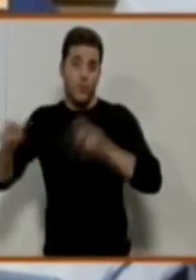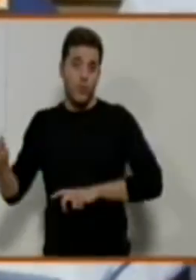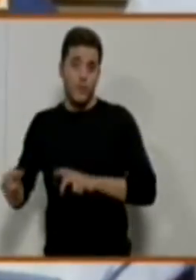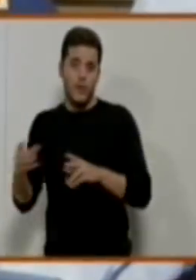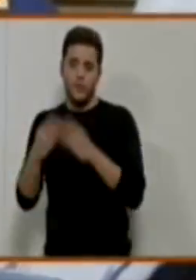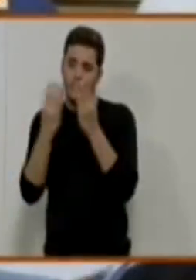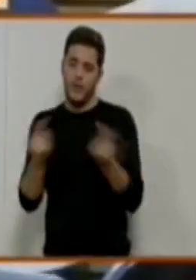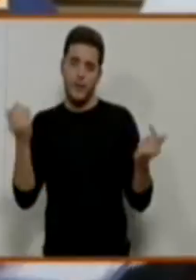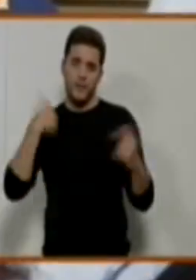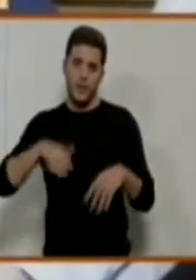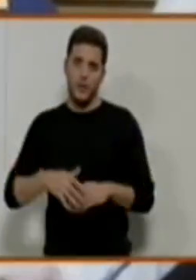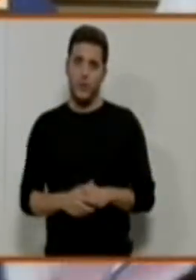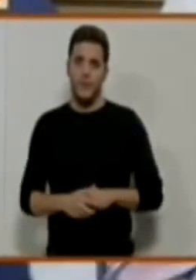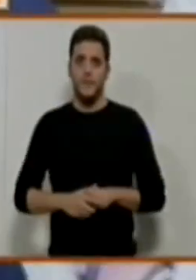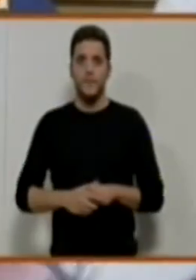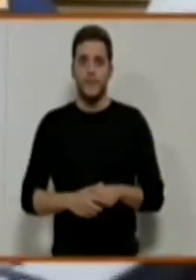anterior.